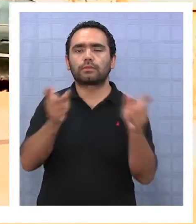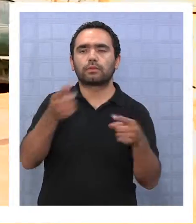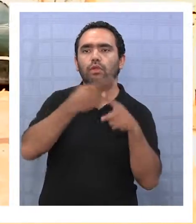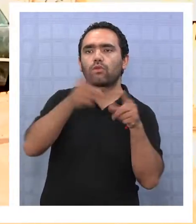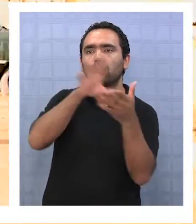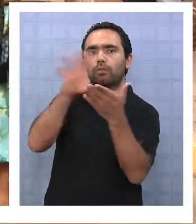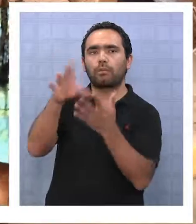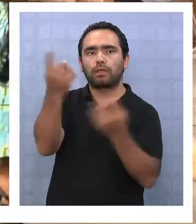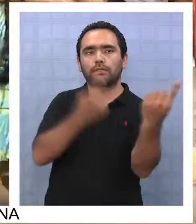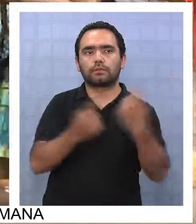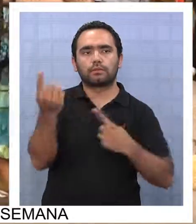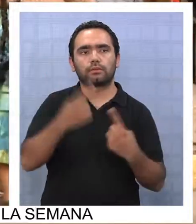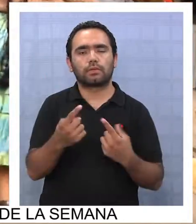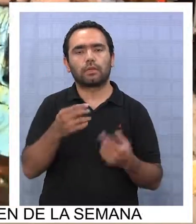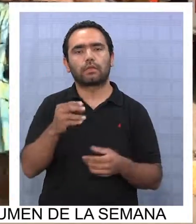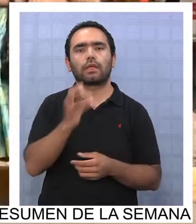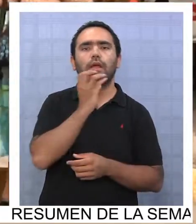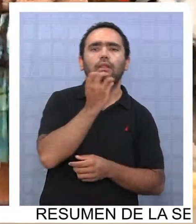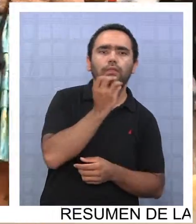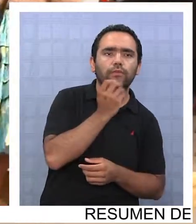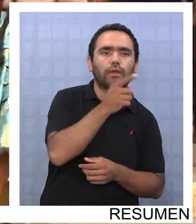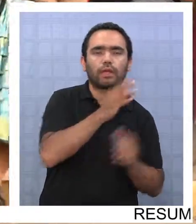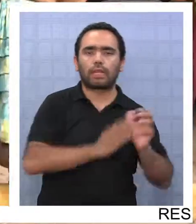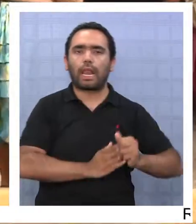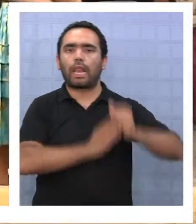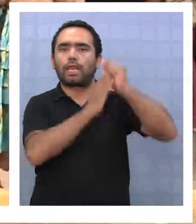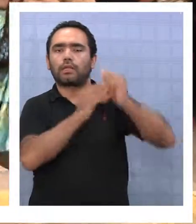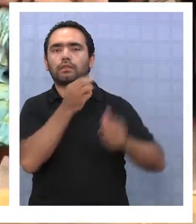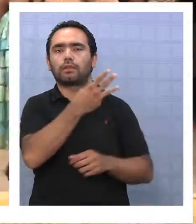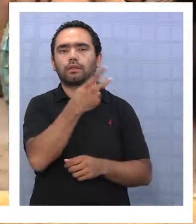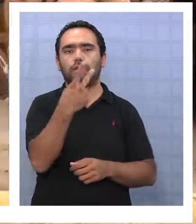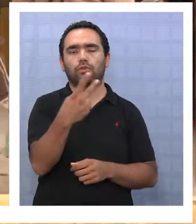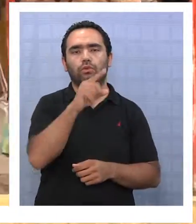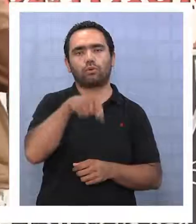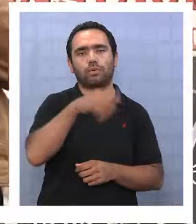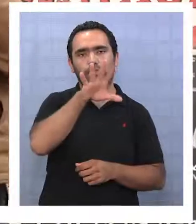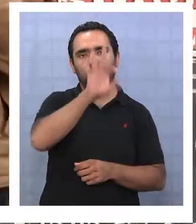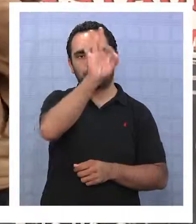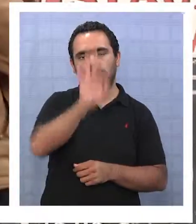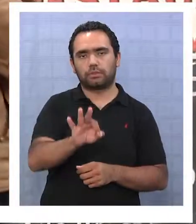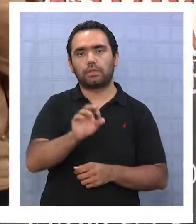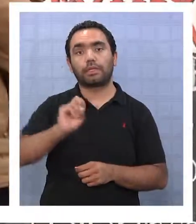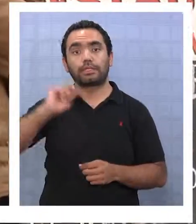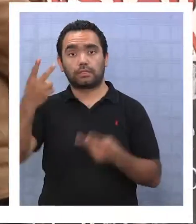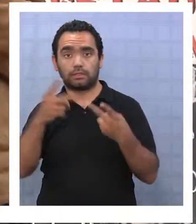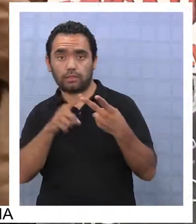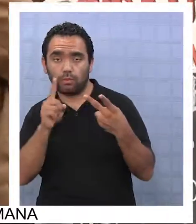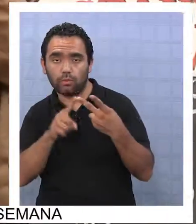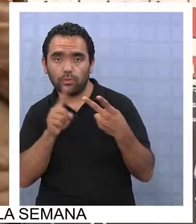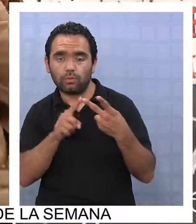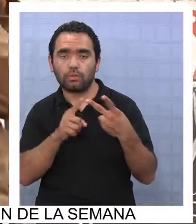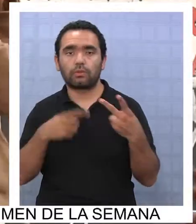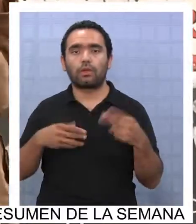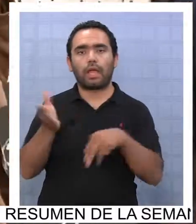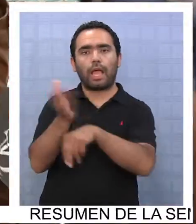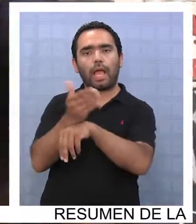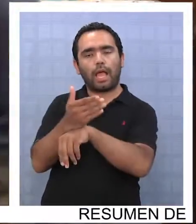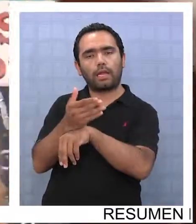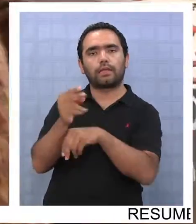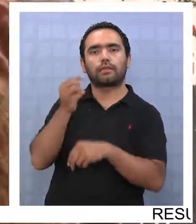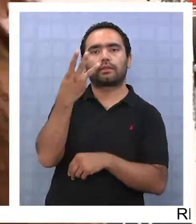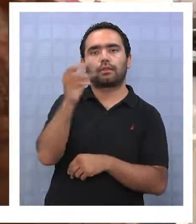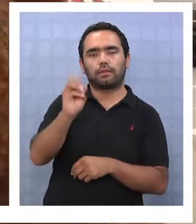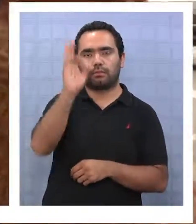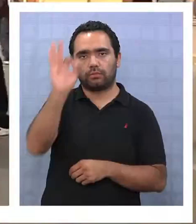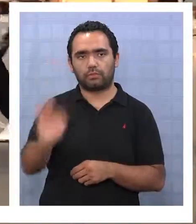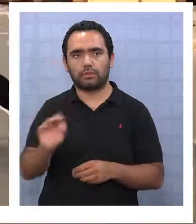hoy en campamentos, la región de Antofagasta lidera la lista con un 32,5%, en segundo lugar está Arike Parinacota con un